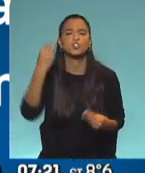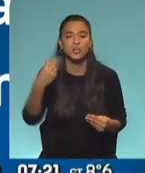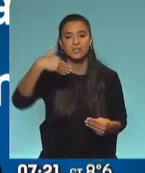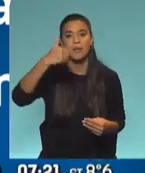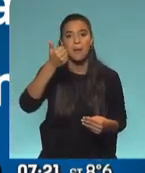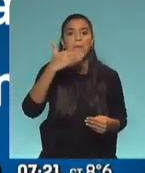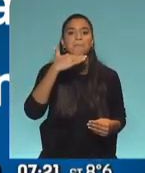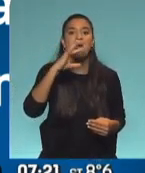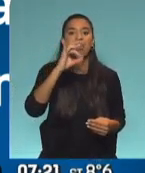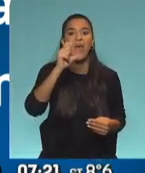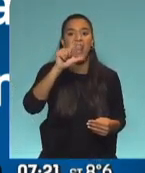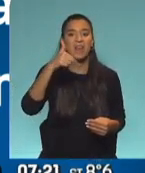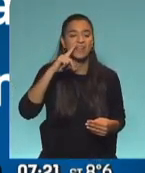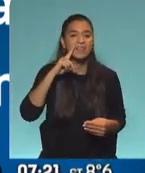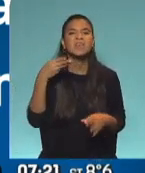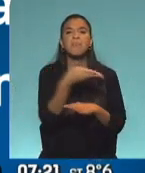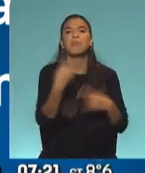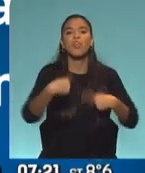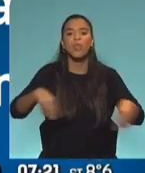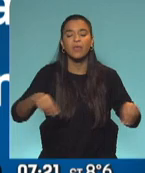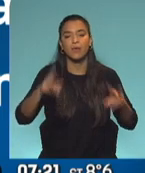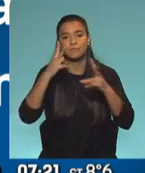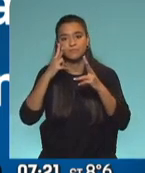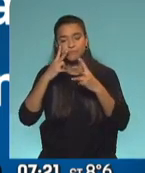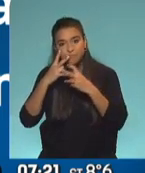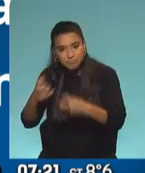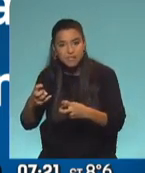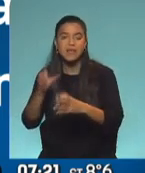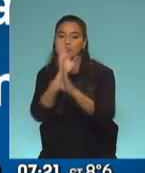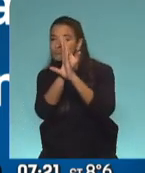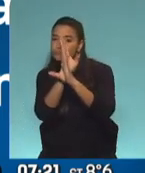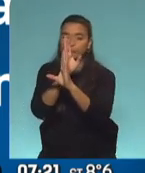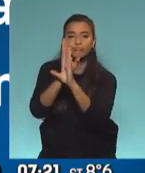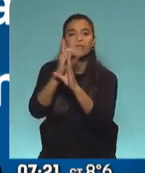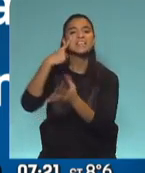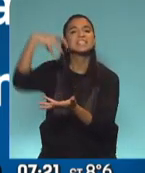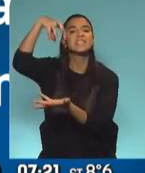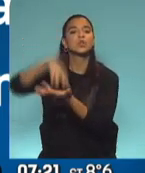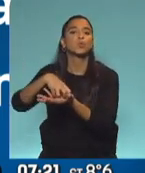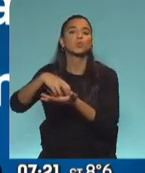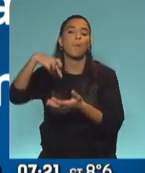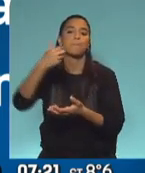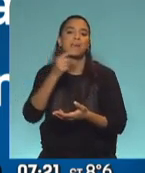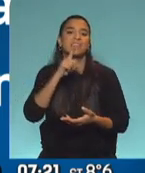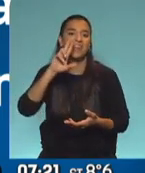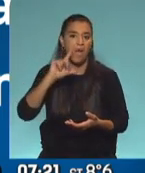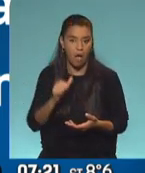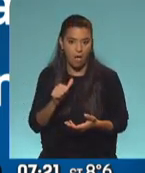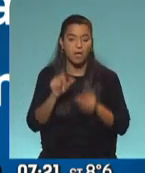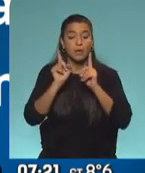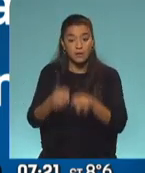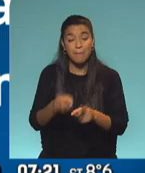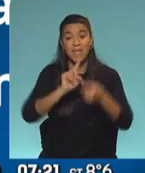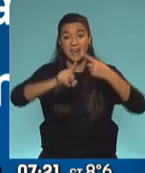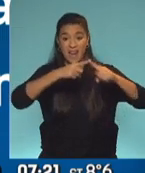Magdalani. ¿Y qué es lo que le habían pedido? El espionaje al Instituto Patria. De eso estaba hablando. Además, en relación con